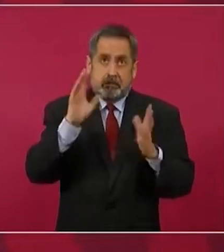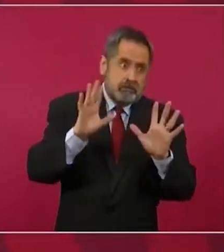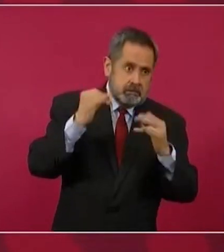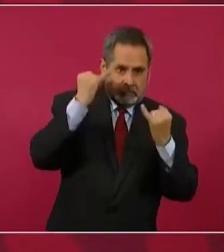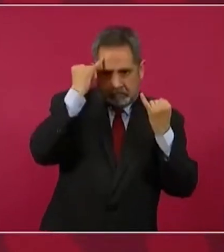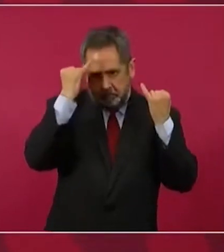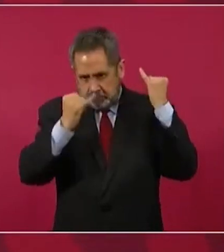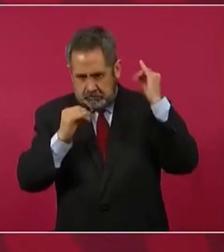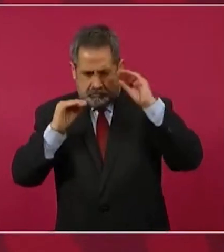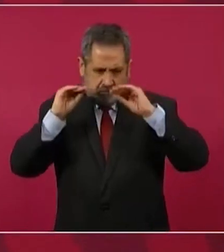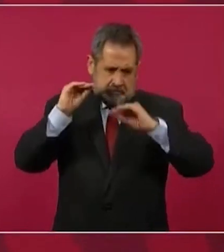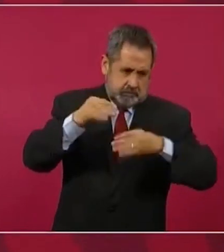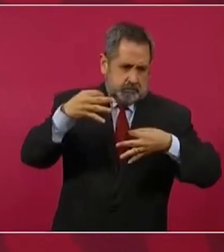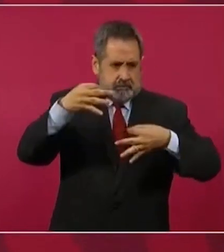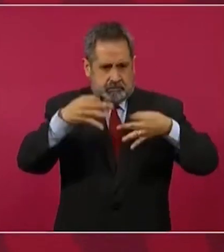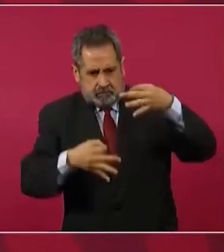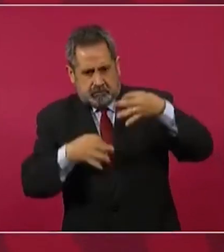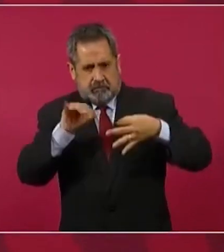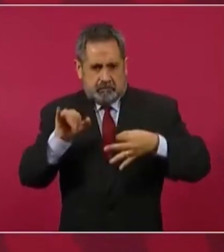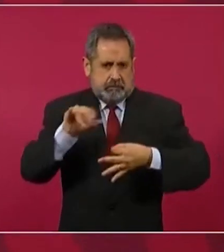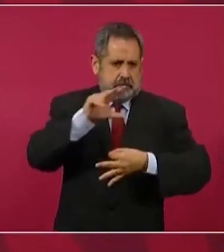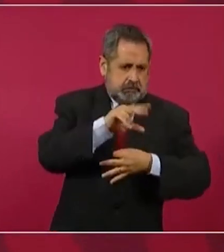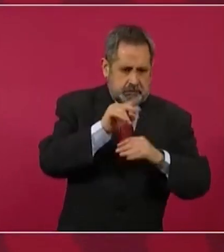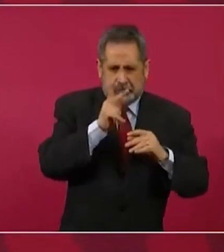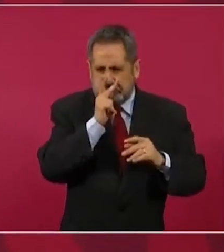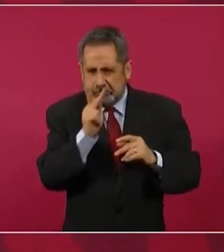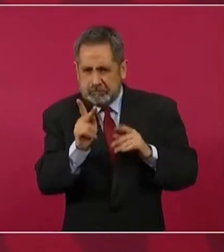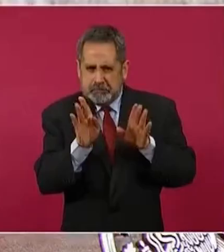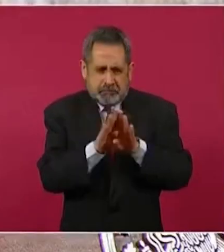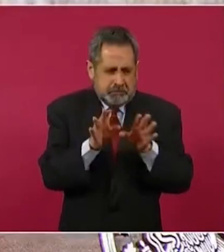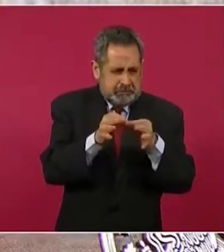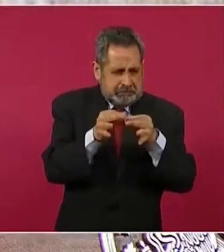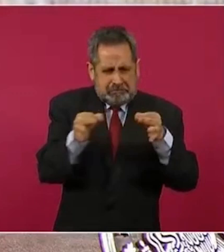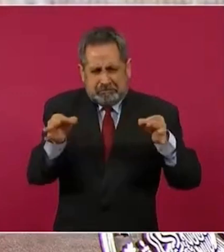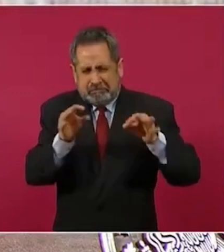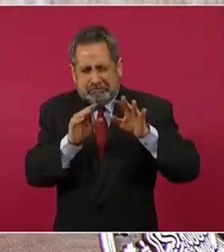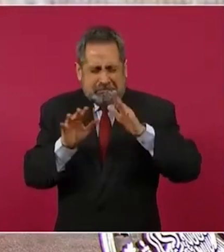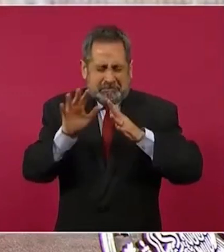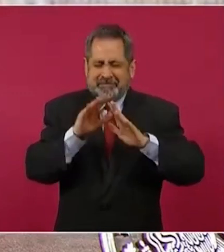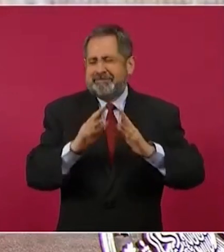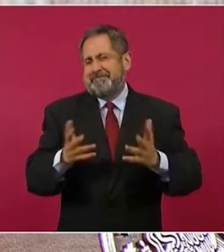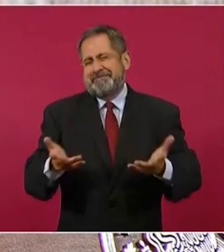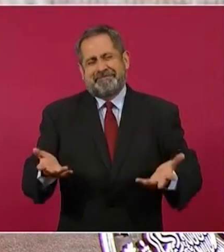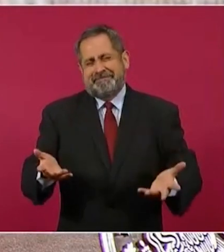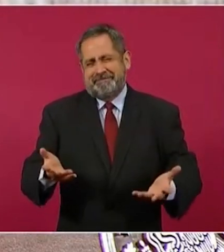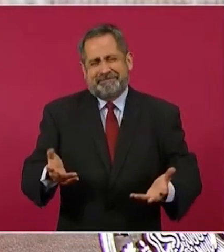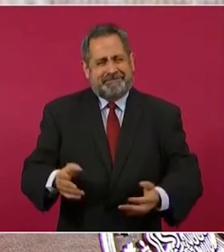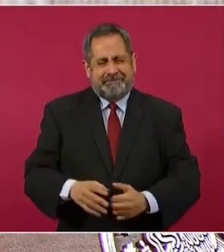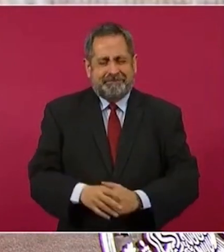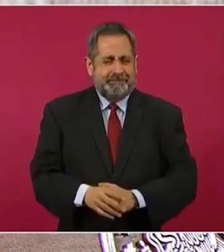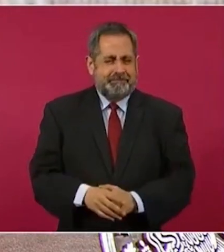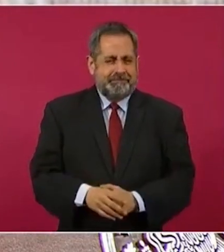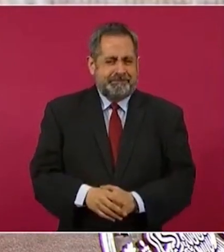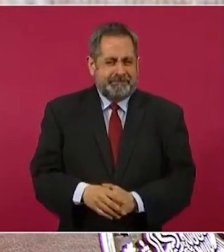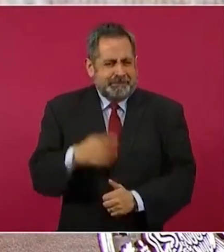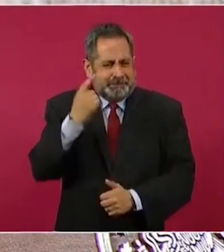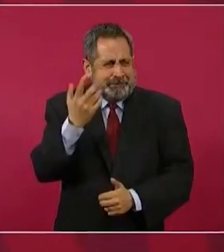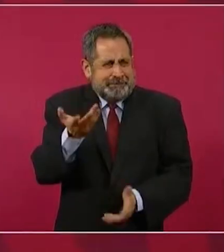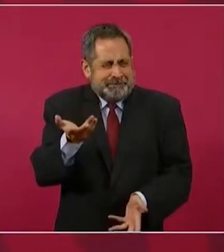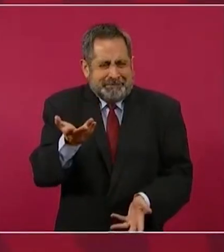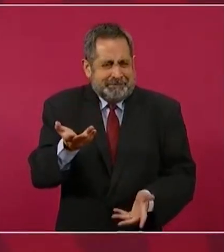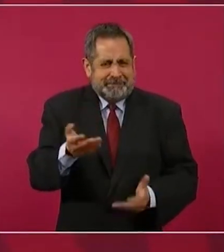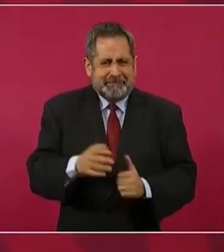a un juicio sobre eso, sólo que fuese